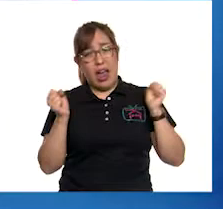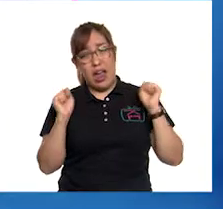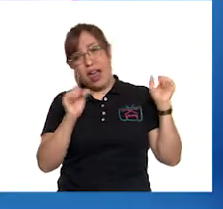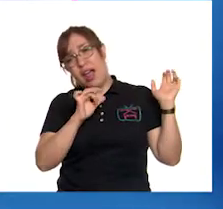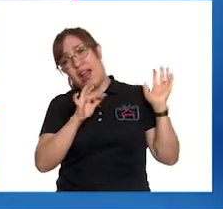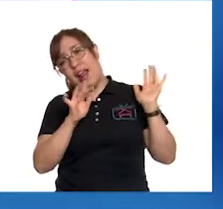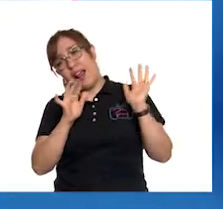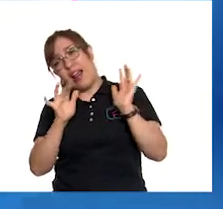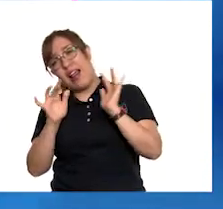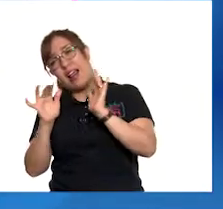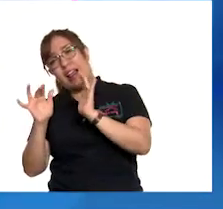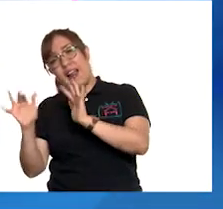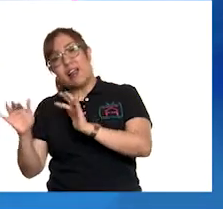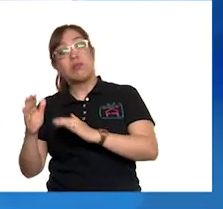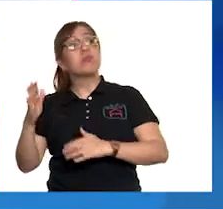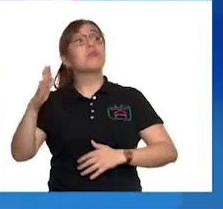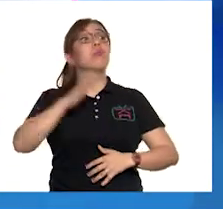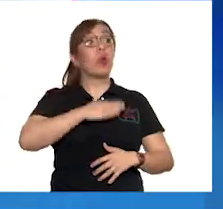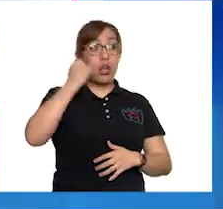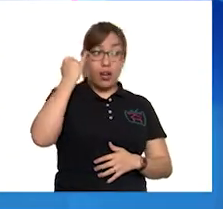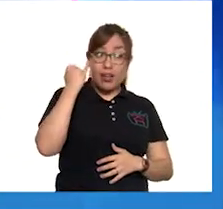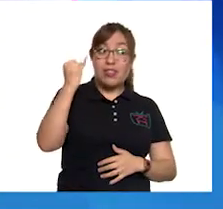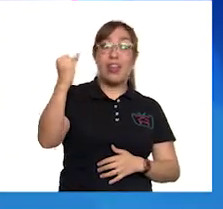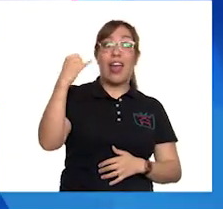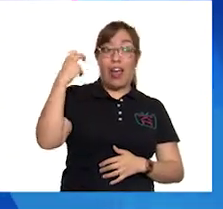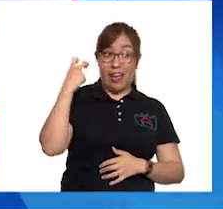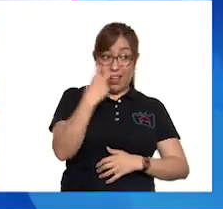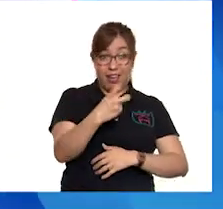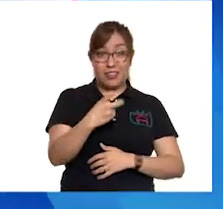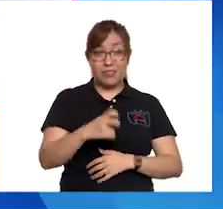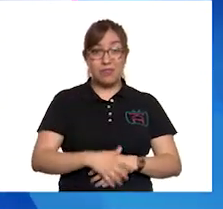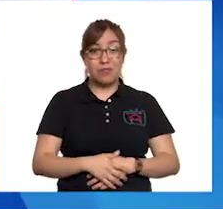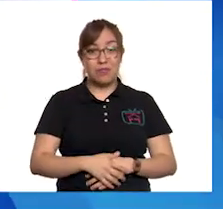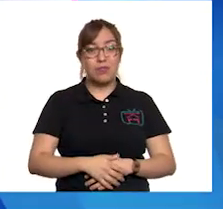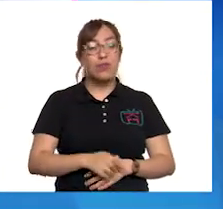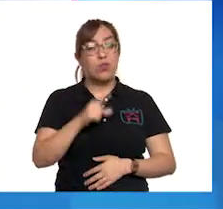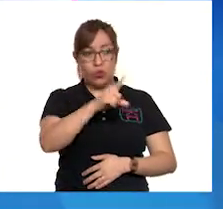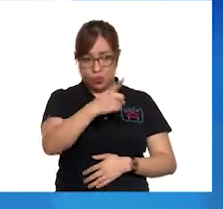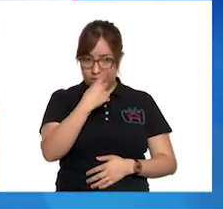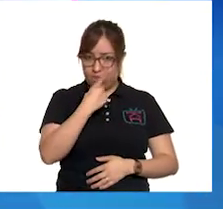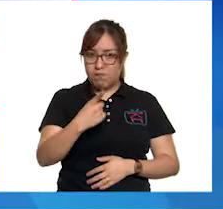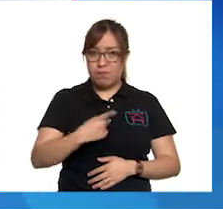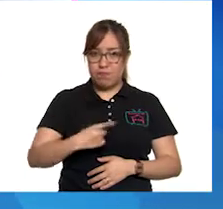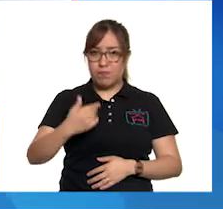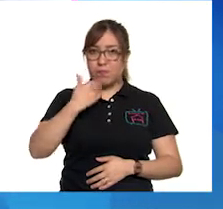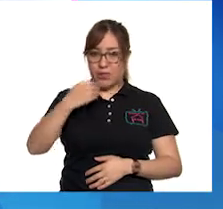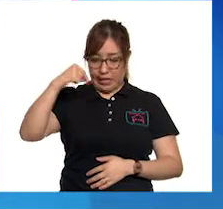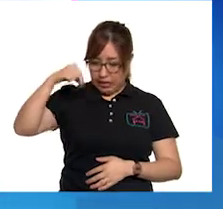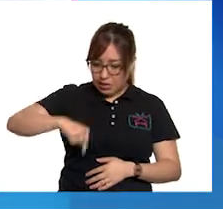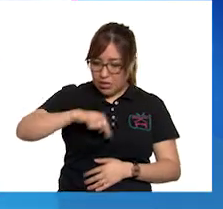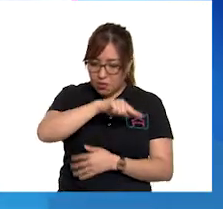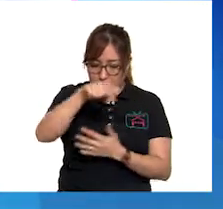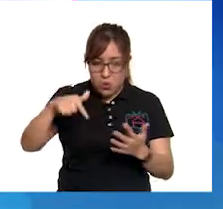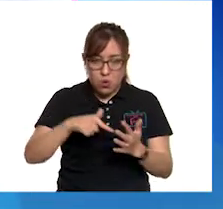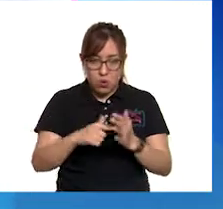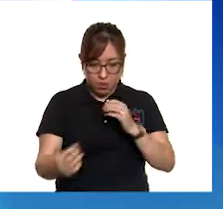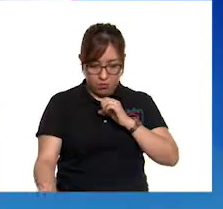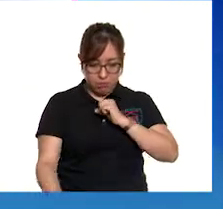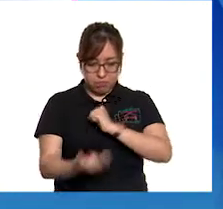subterráneo. ¡Qué buena idea tuviste, enanito Marimandón! ¡Qué bueno que insististe en construir este refugio!